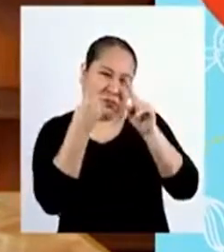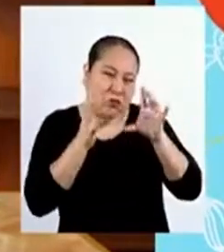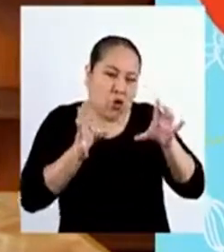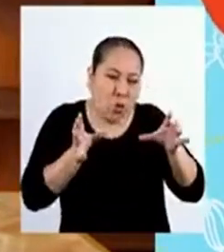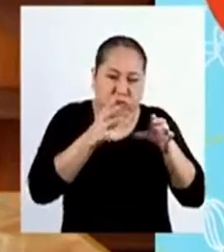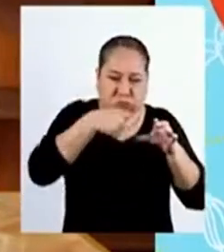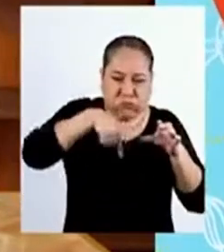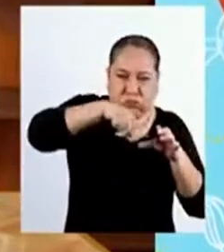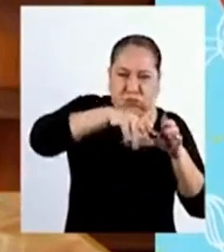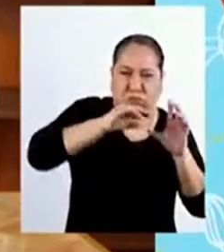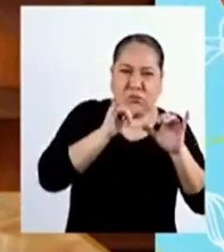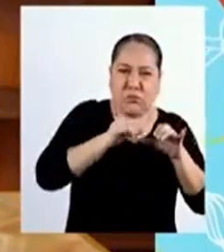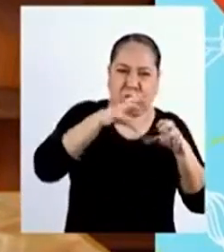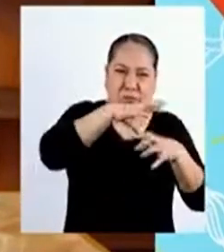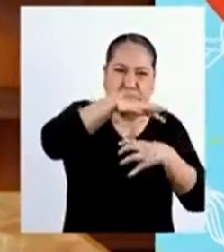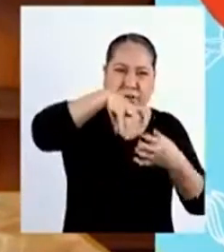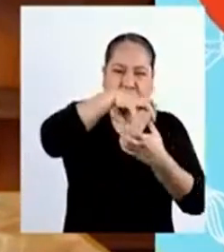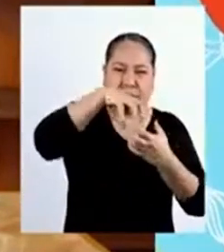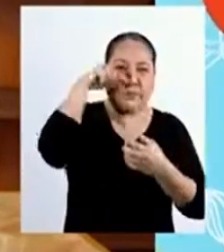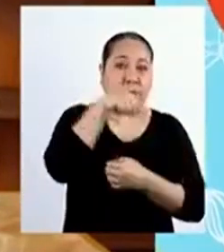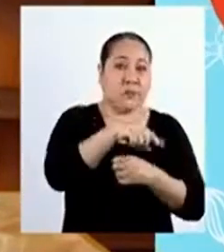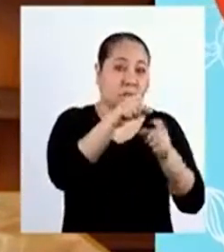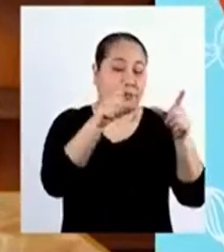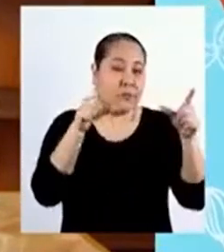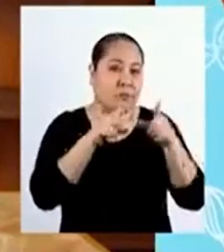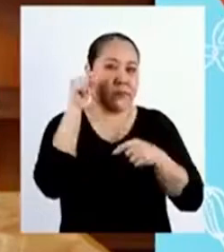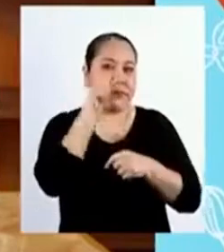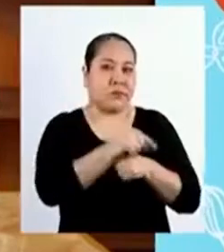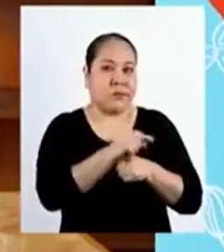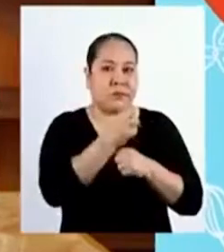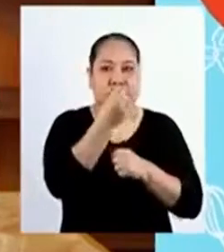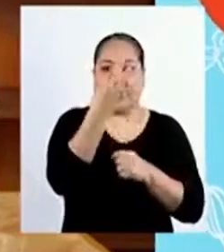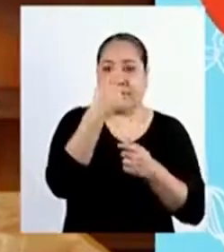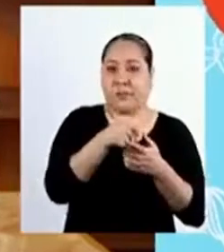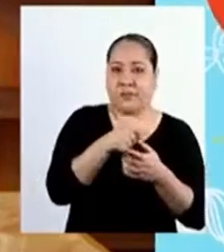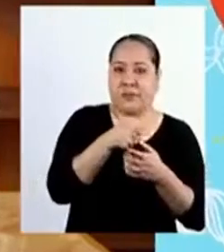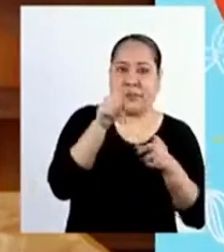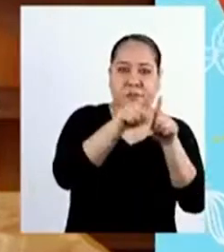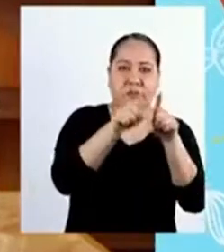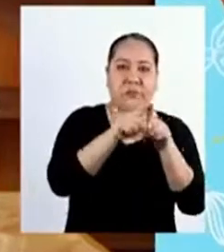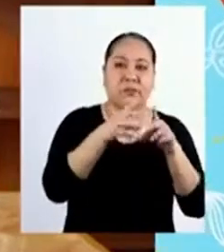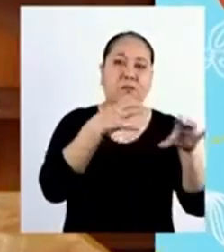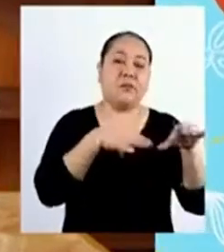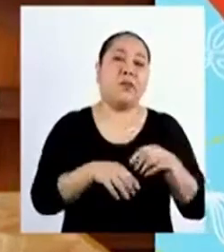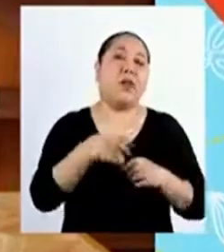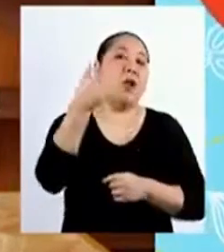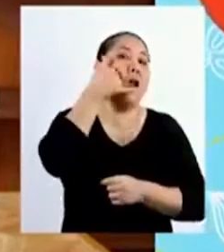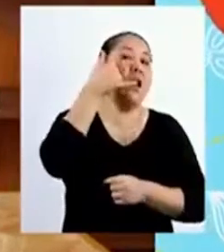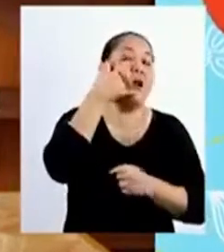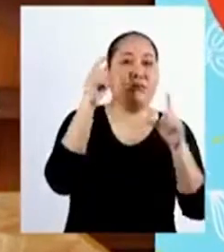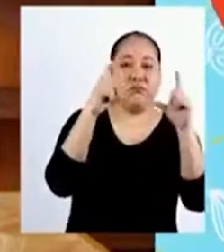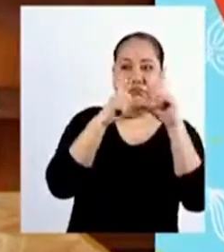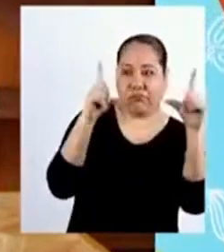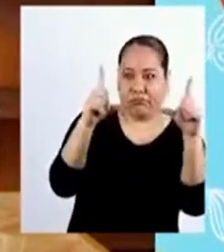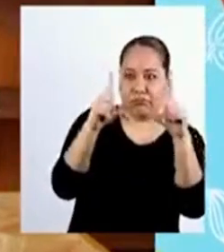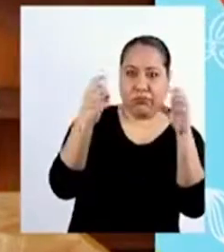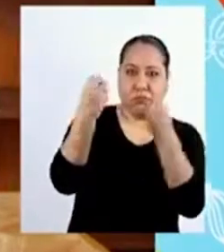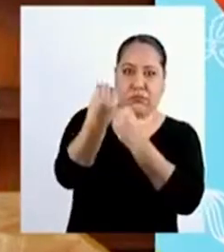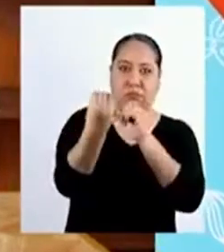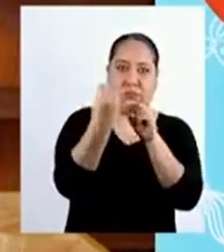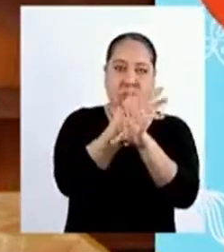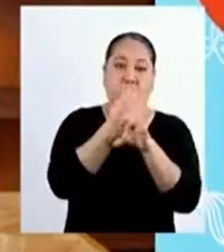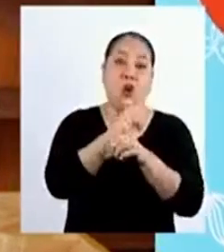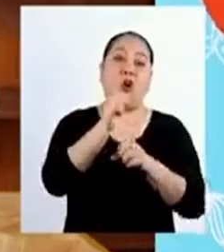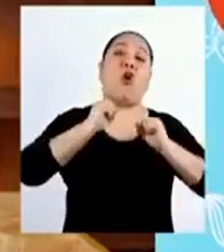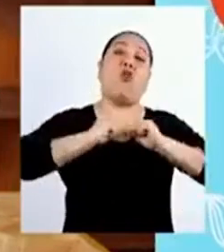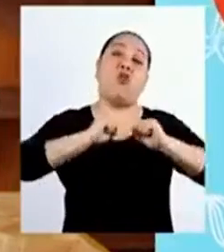otros. En ocasiones, en esos mismos espacios, algunos tenían que hacer telellamadas, otros querían